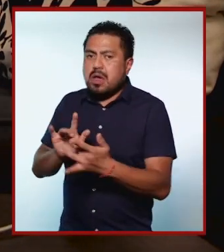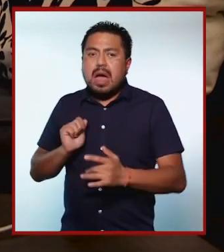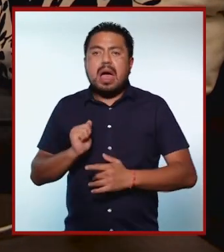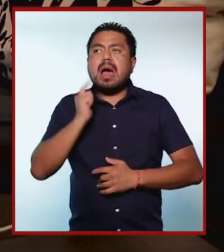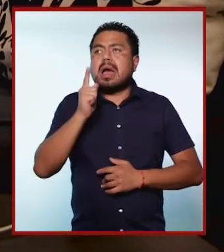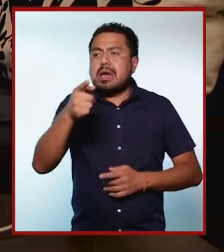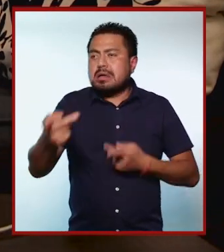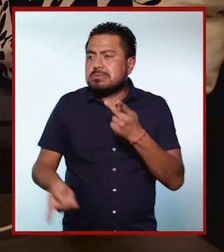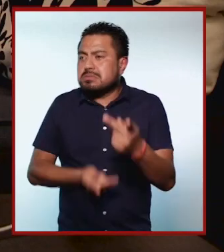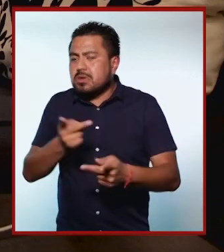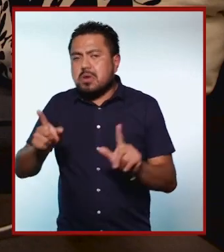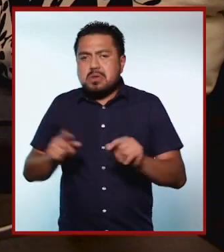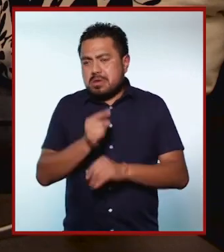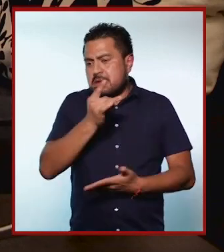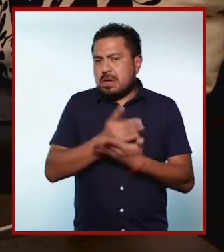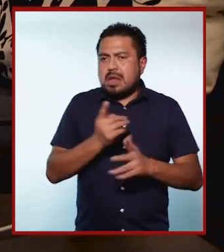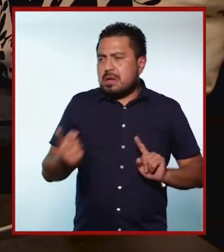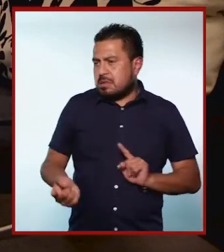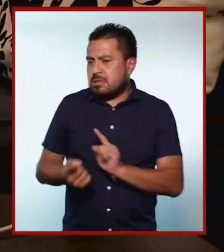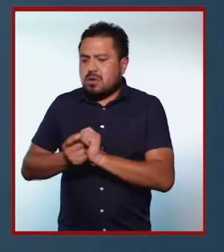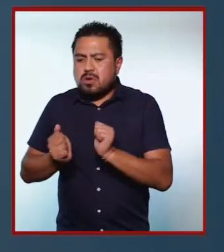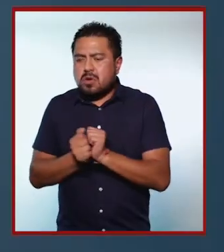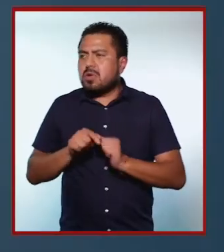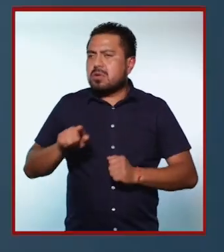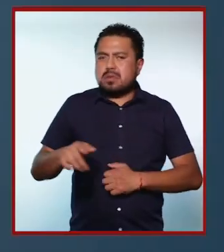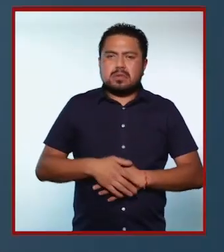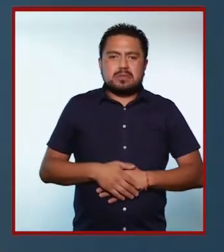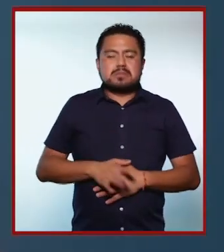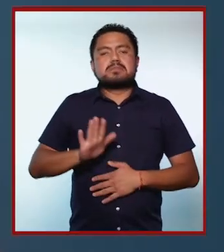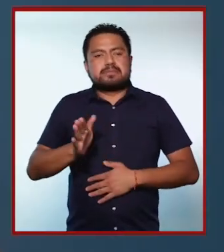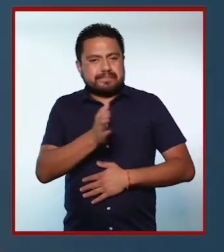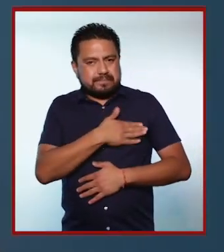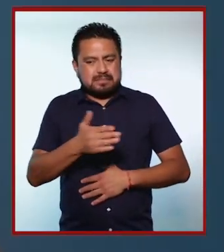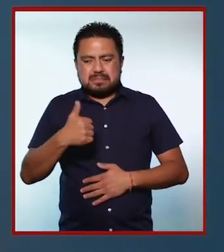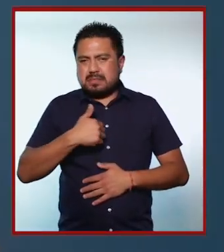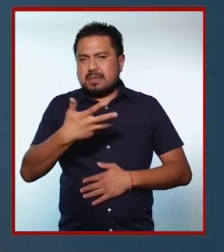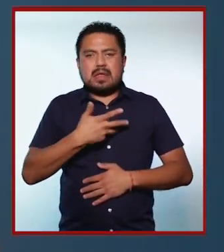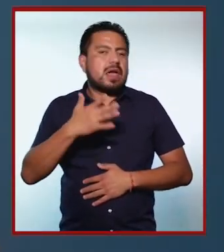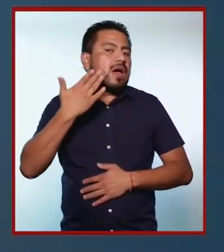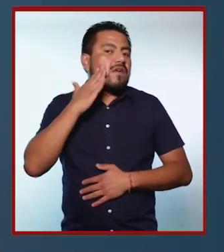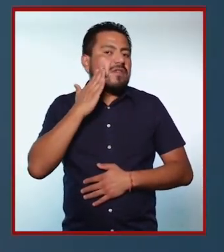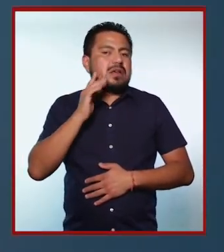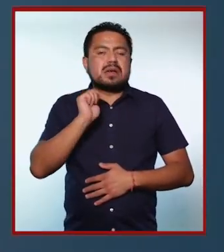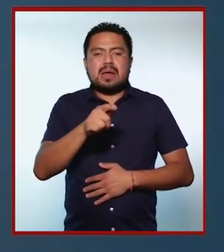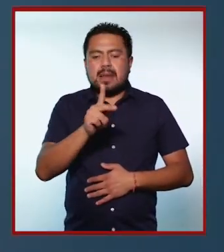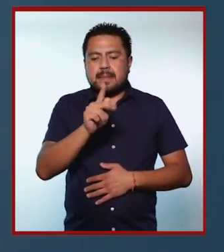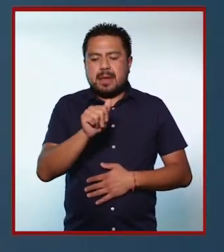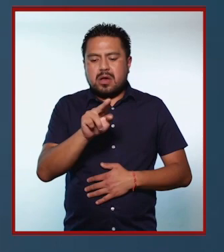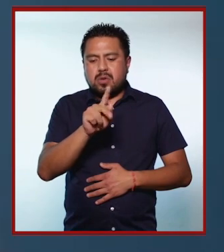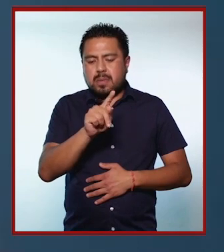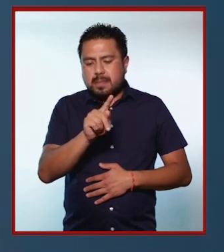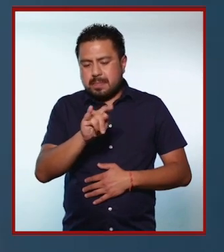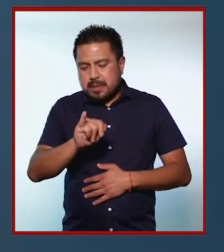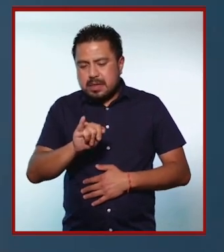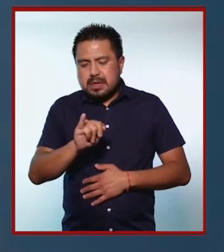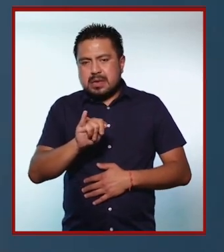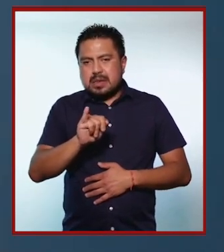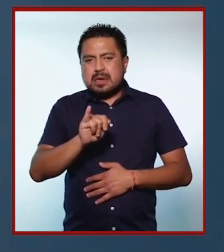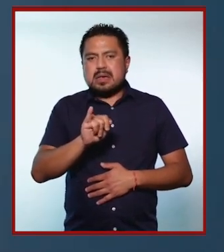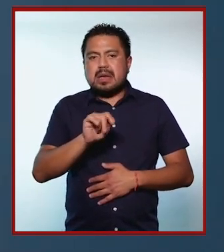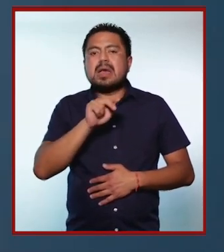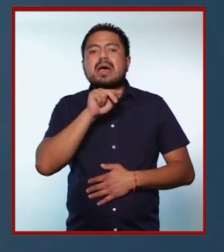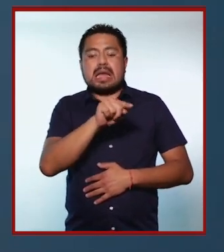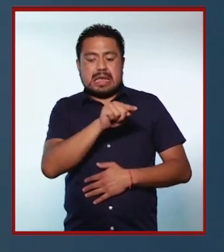puedan contactar, hacerte alguna pregunta o simplemente tener algún acercamiento contigo? Pues bueno, yo tengo mi Facebook, que es PauPi, lo Yola